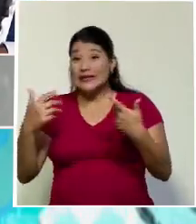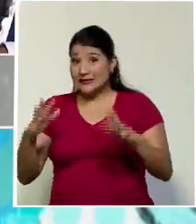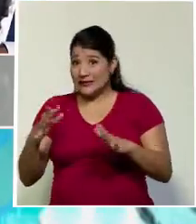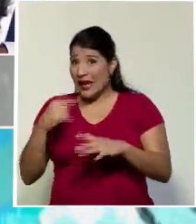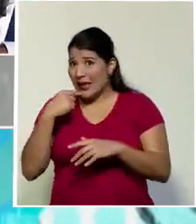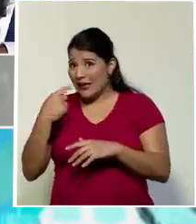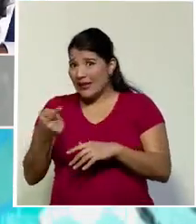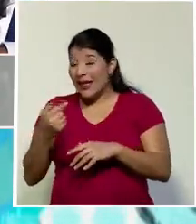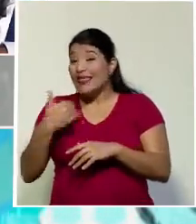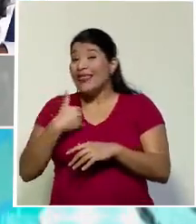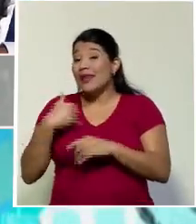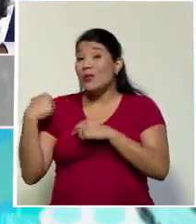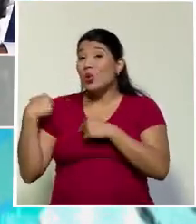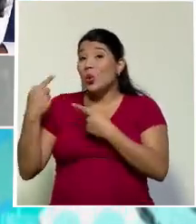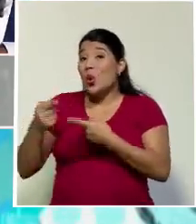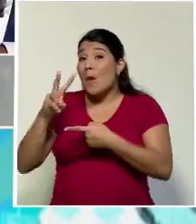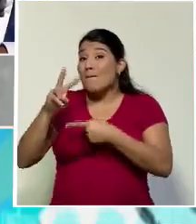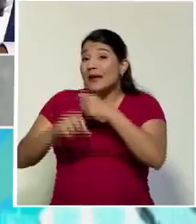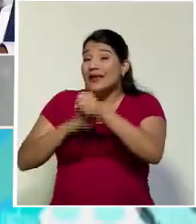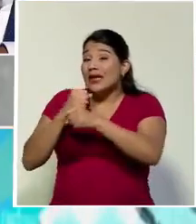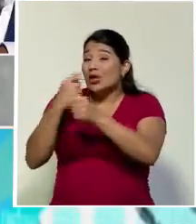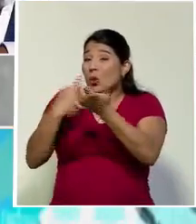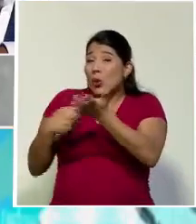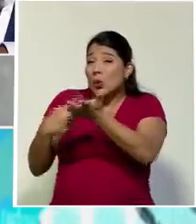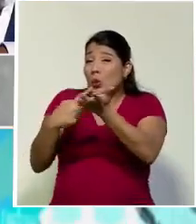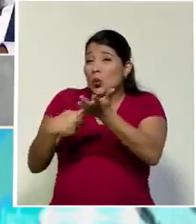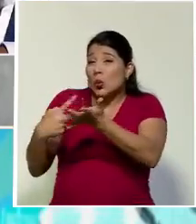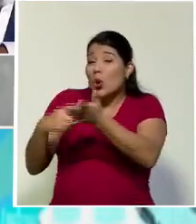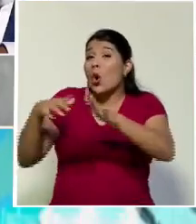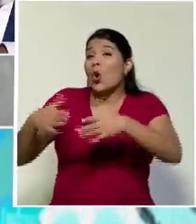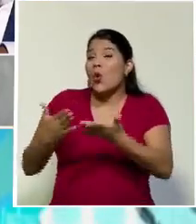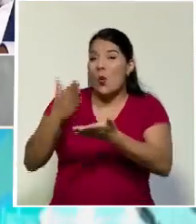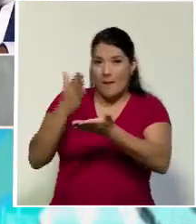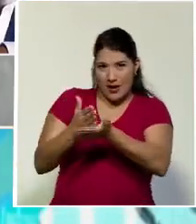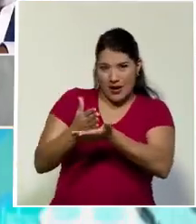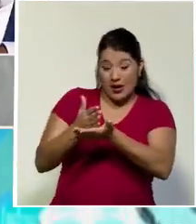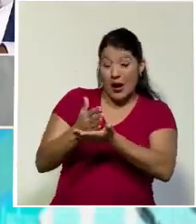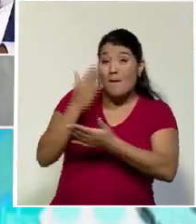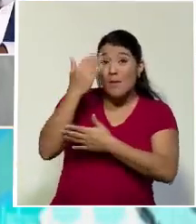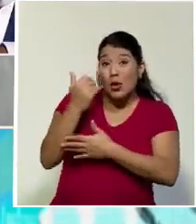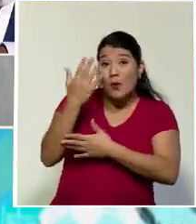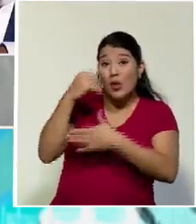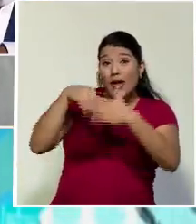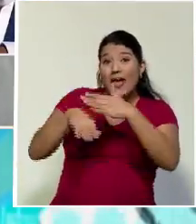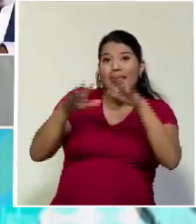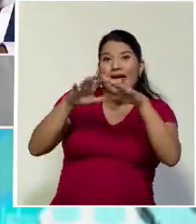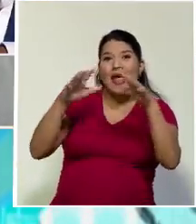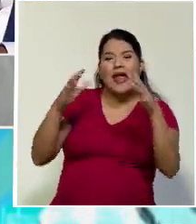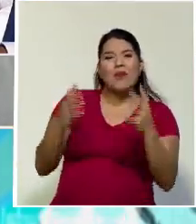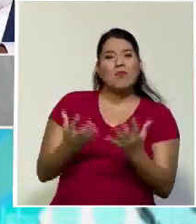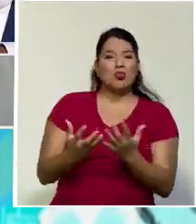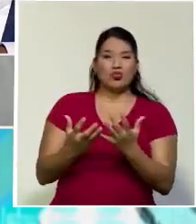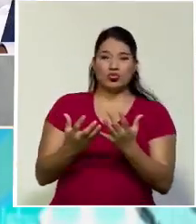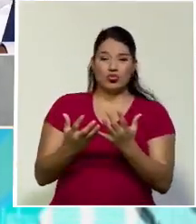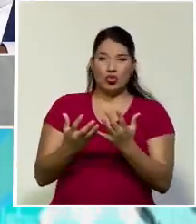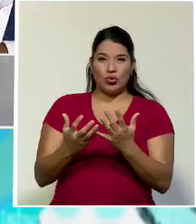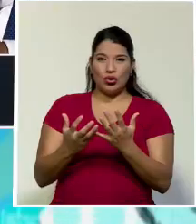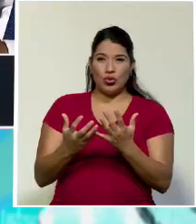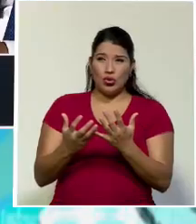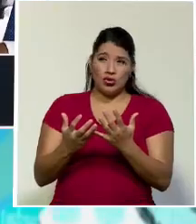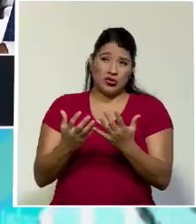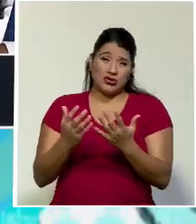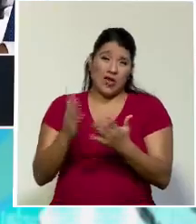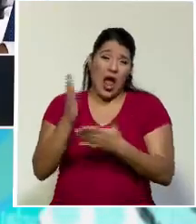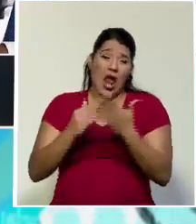discutiendo y ni siquiera es discutir cómo cerrarlo. Porque en el mundo la realidad es que existen y la